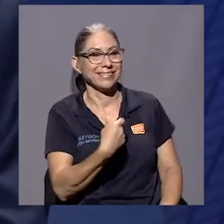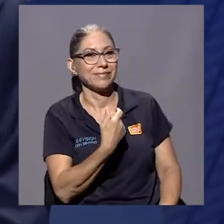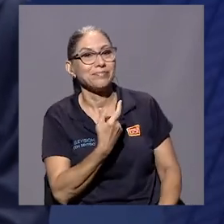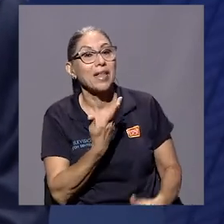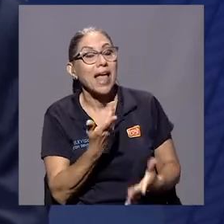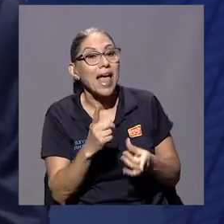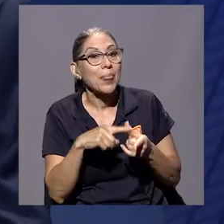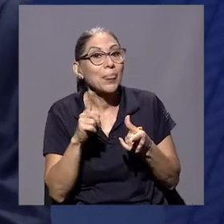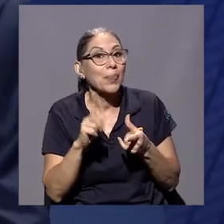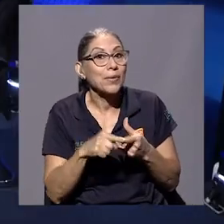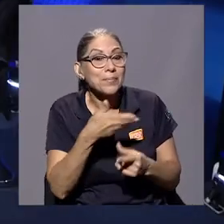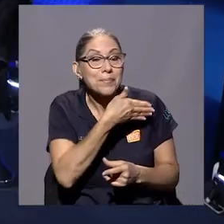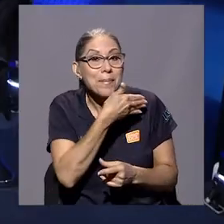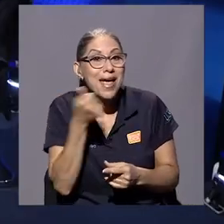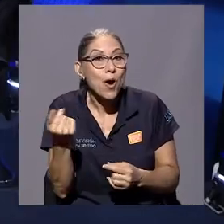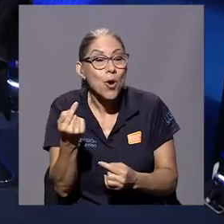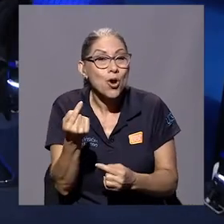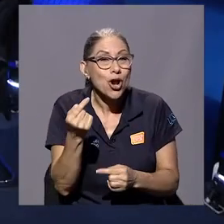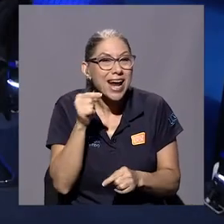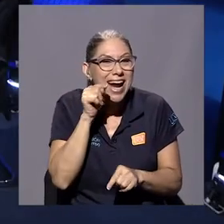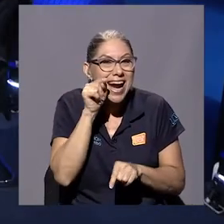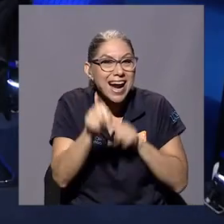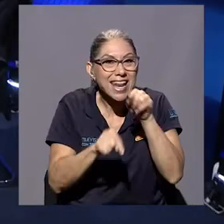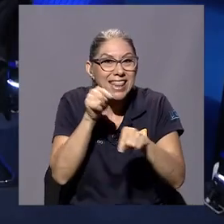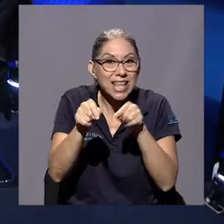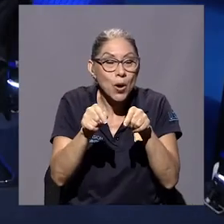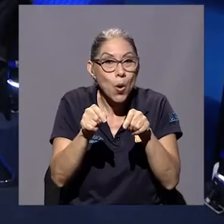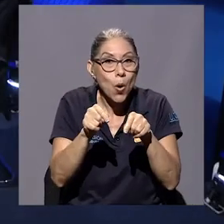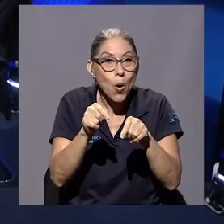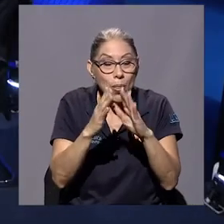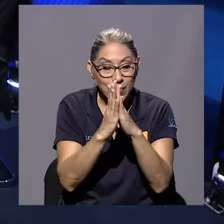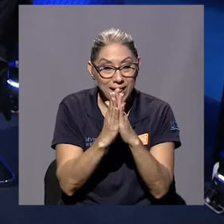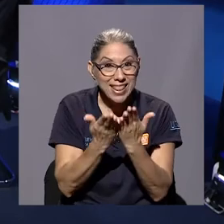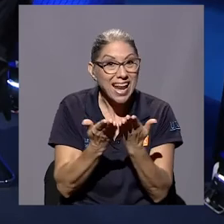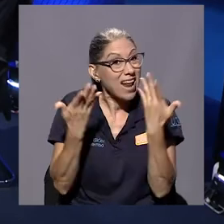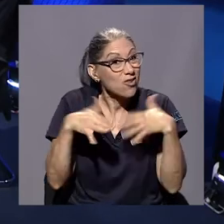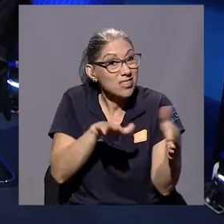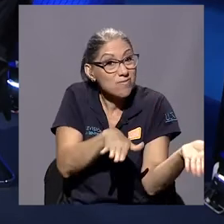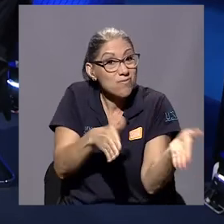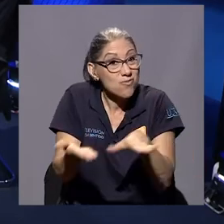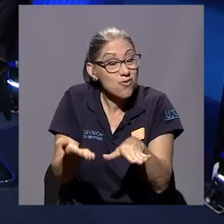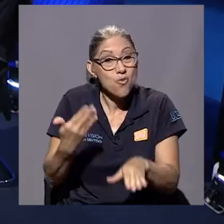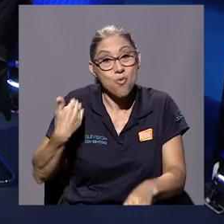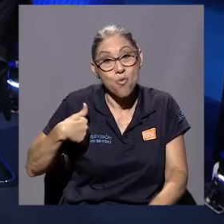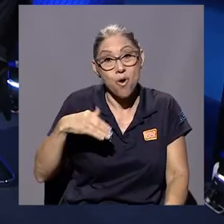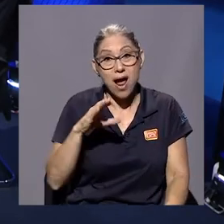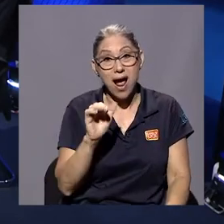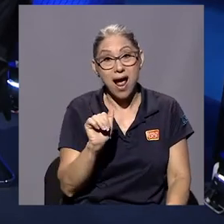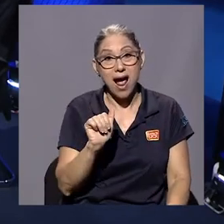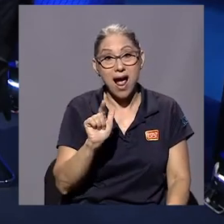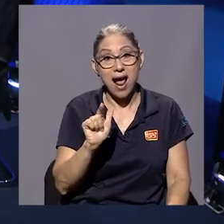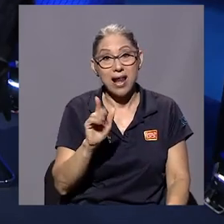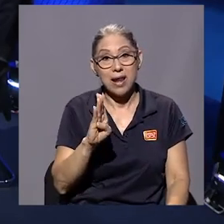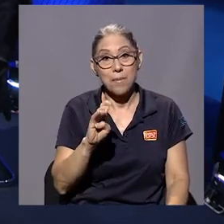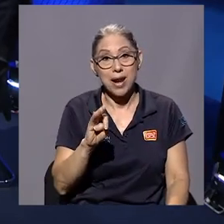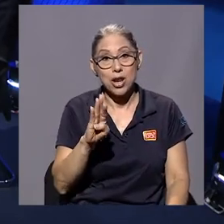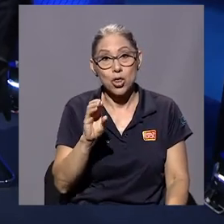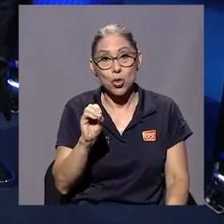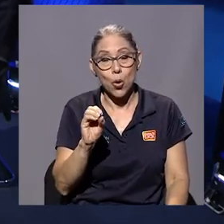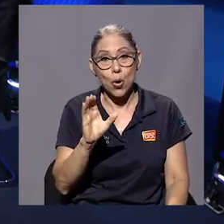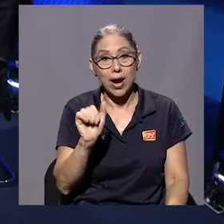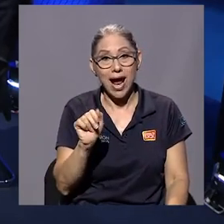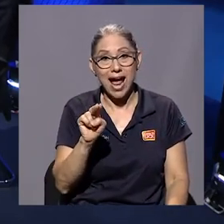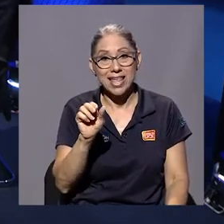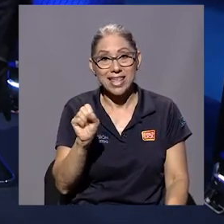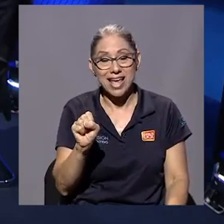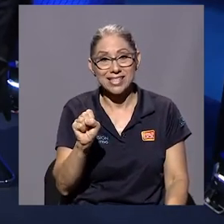Entonces, el mejor crítico literario que de Dios goce en este país ha sido don Alberto Cañas Escalante, que